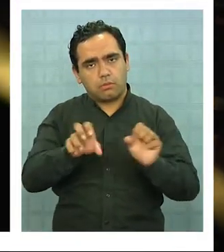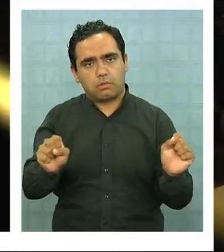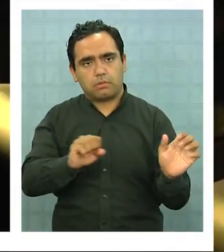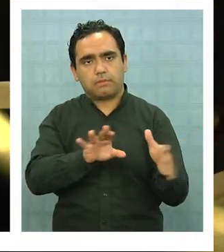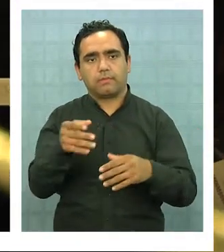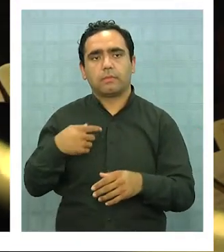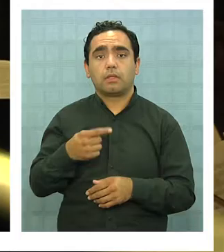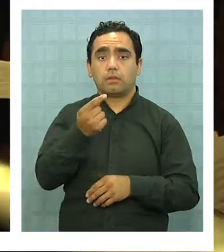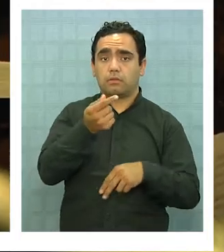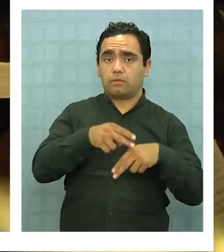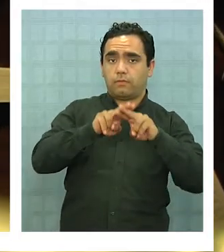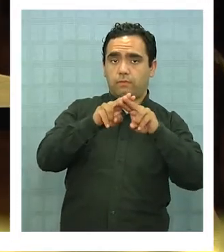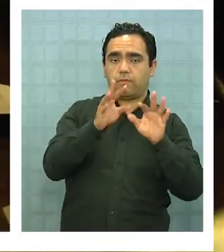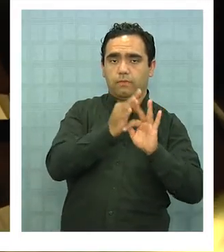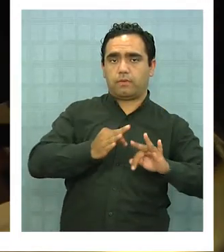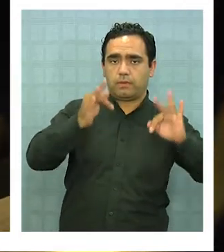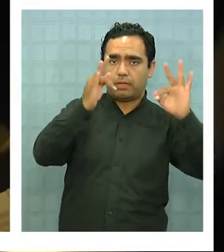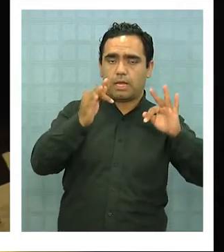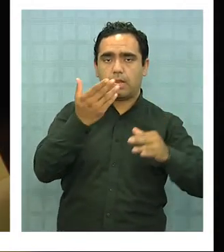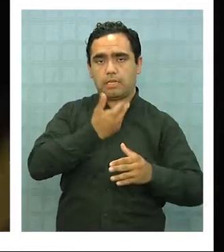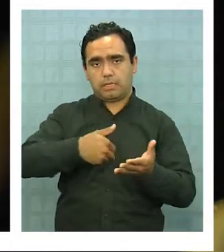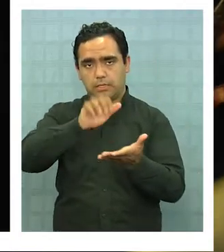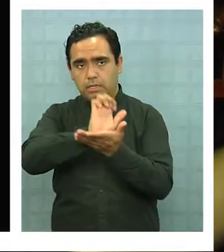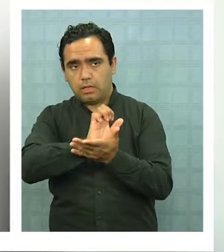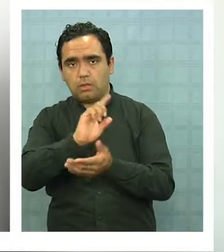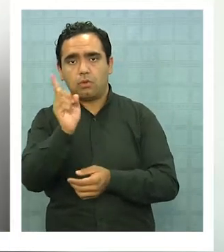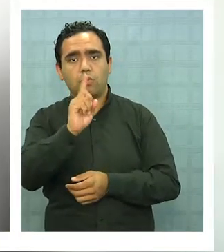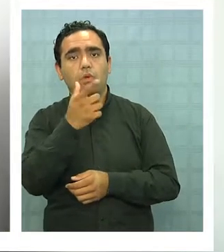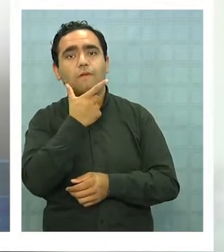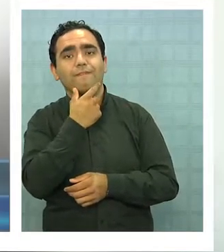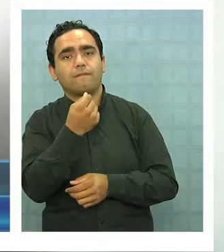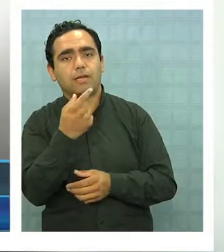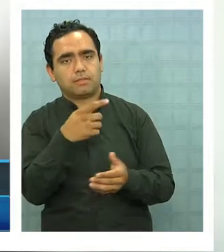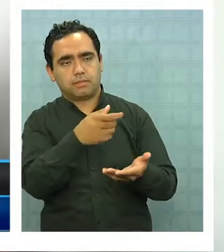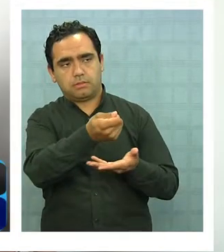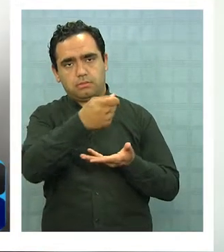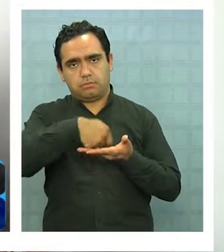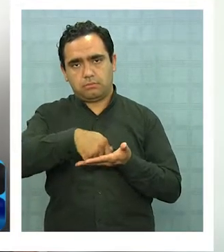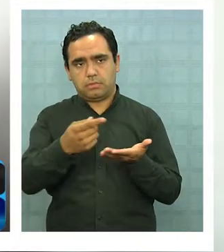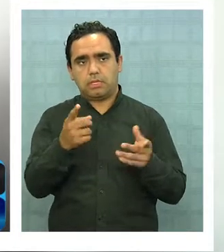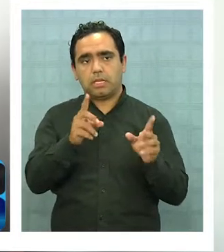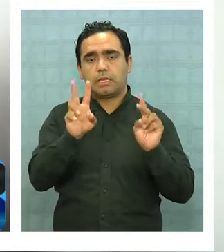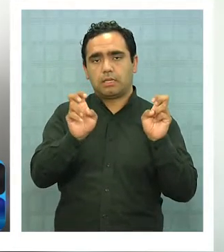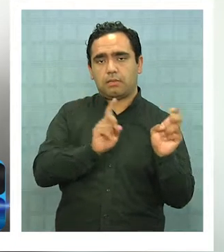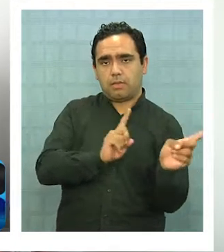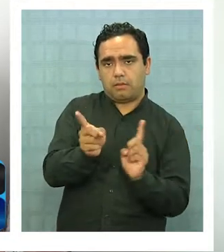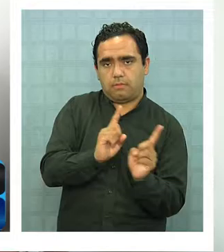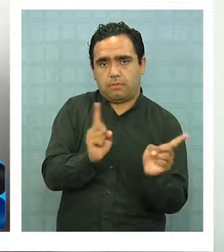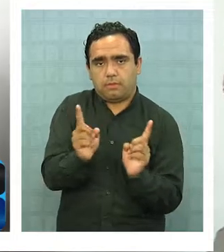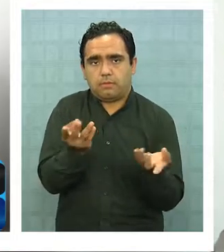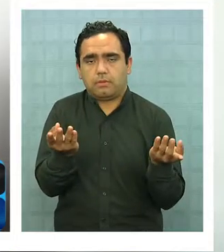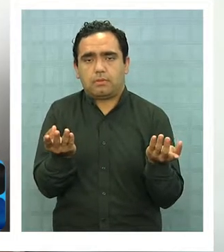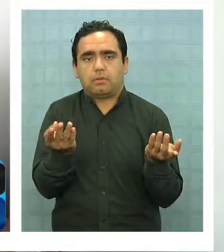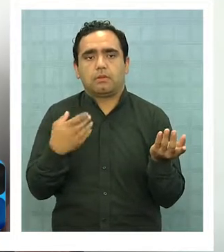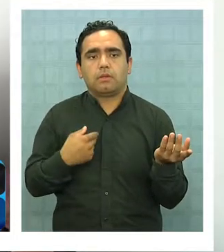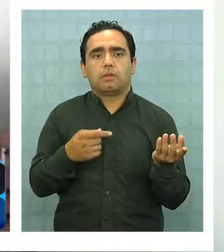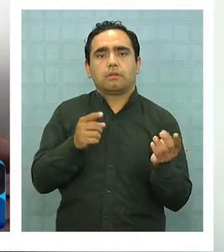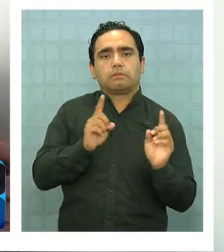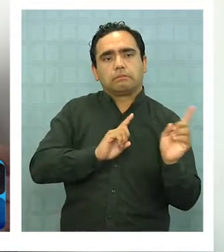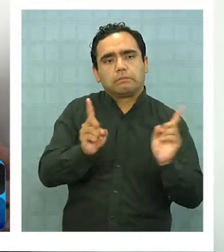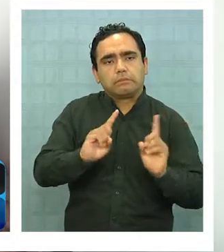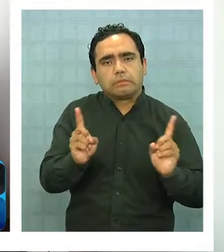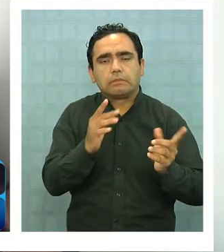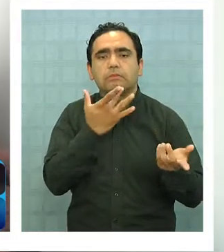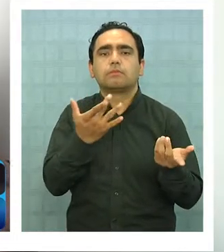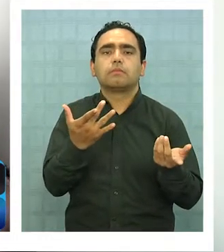platas fiscales, son platas del Estado, que no son fáciles de conseguir en lo que es el tema administrativo burocrático. Burocrático en el buen sentido es la palabra